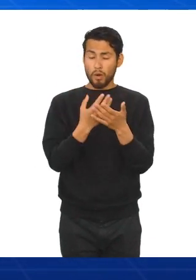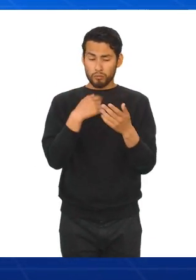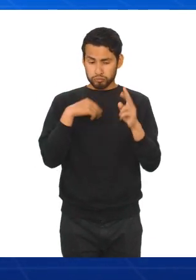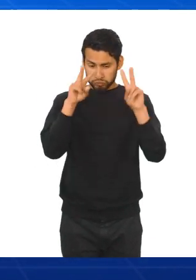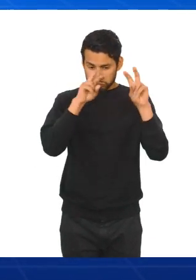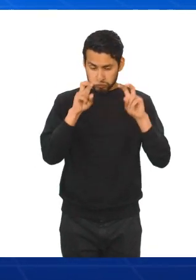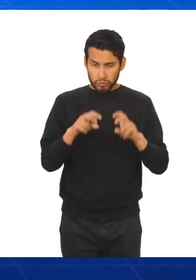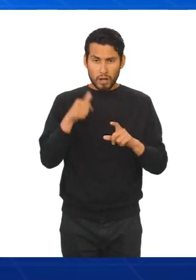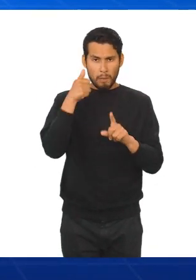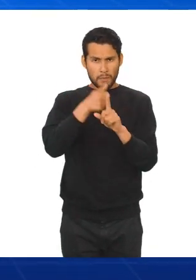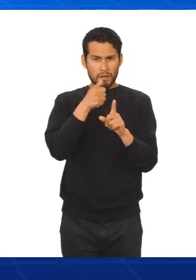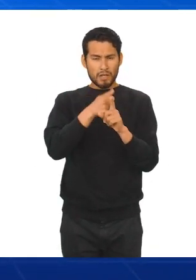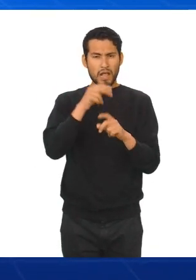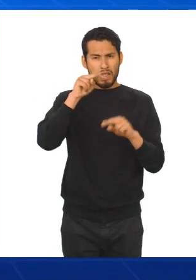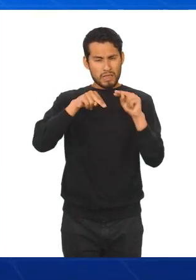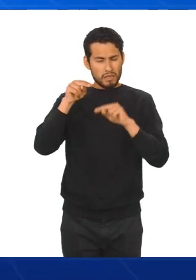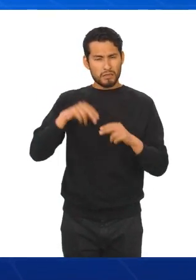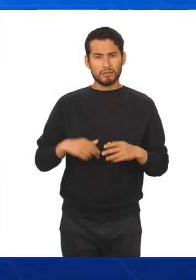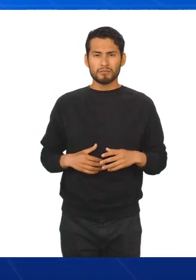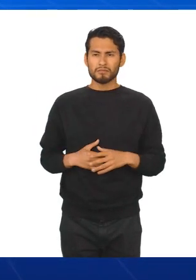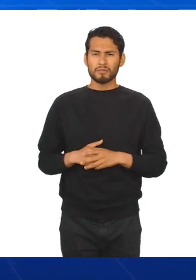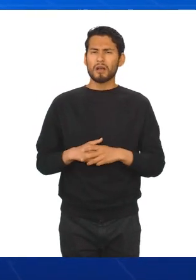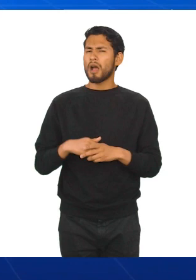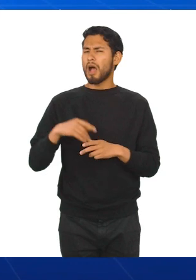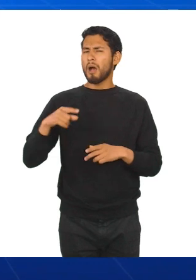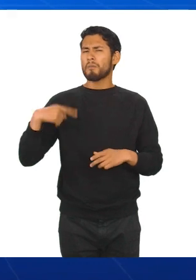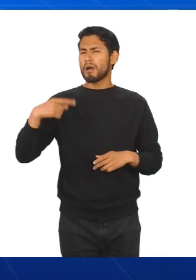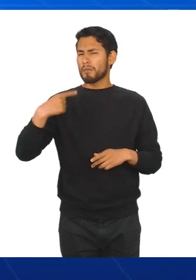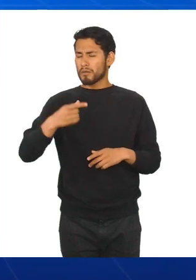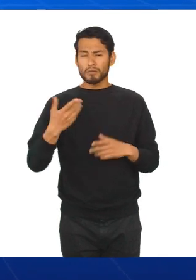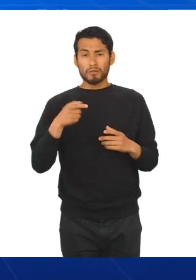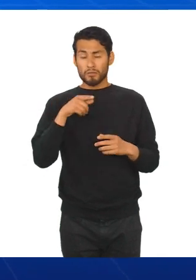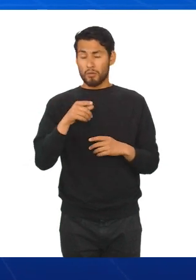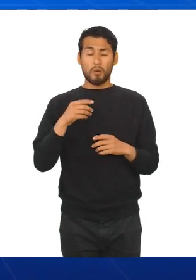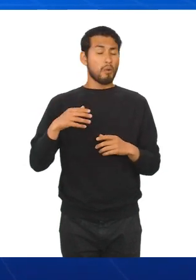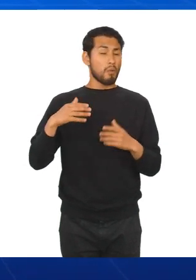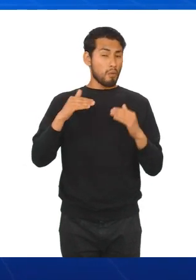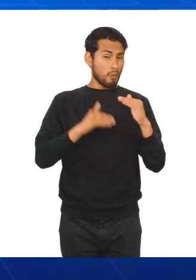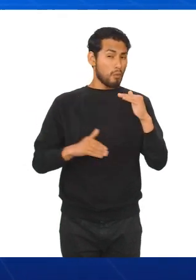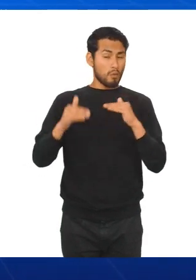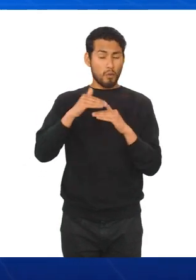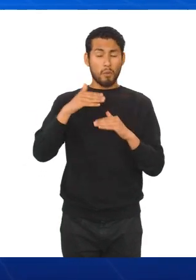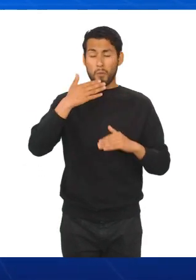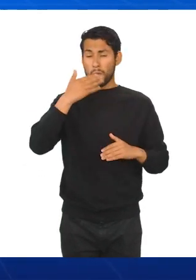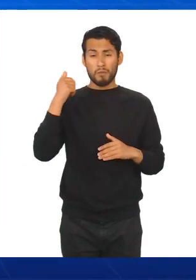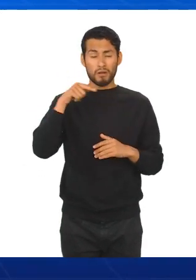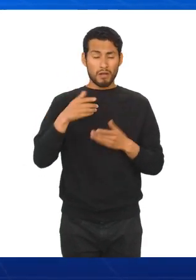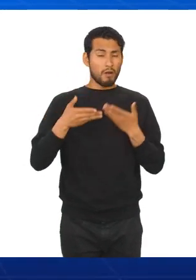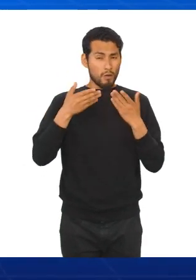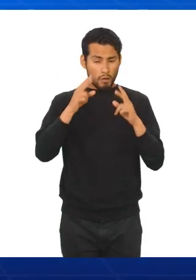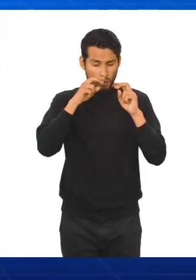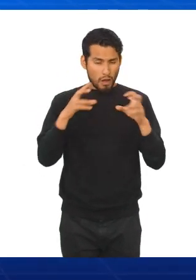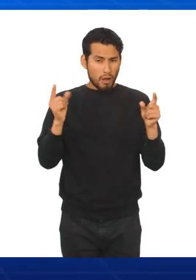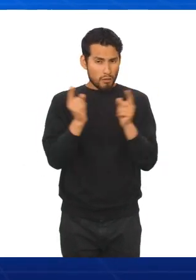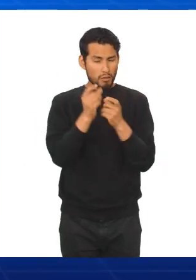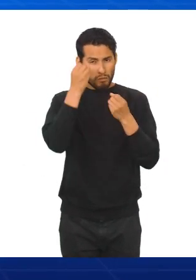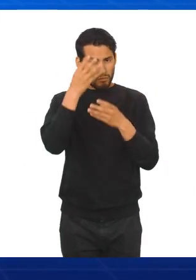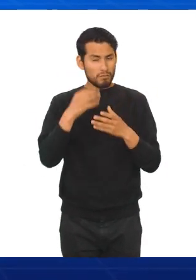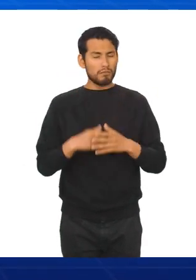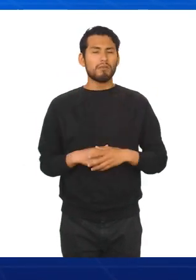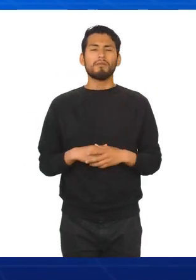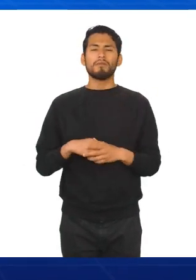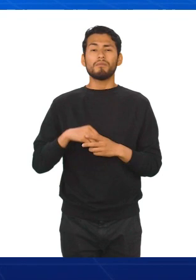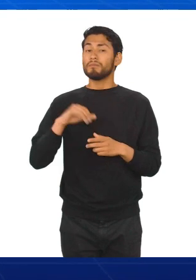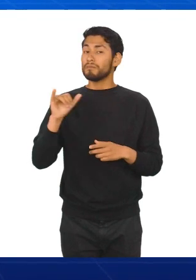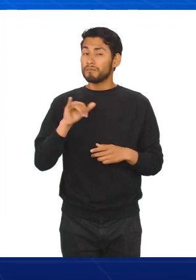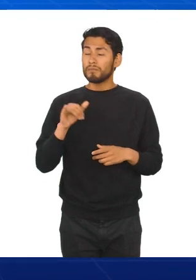datos por sí mismos. Ok. En ocasiones, no solo es el medio más efectivo para describir y resumir información, sino también